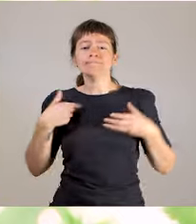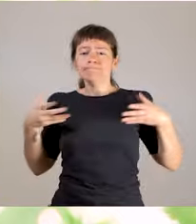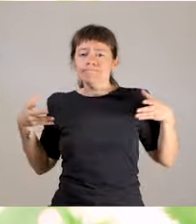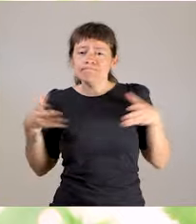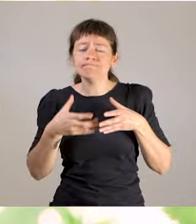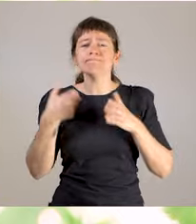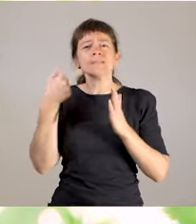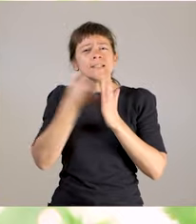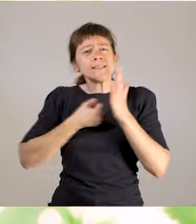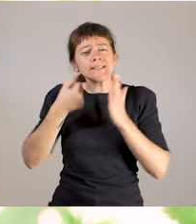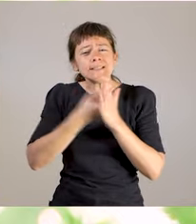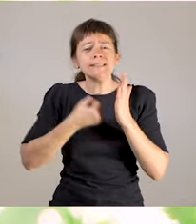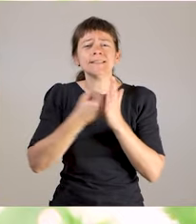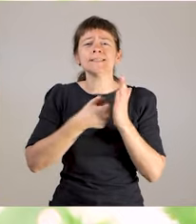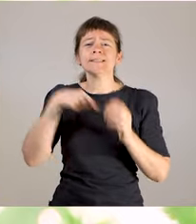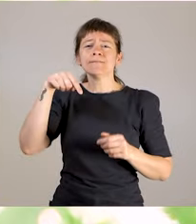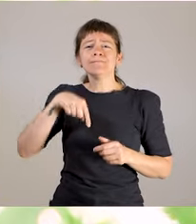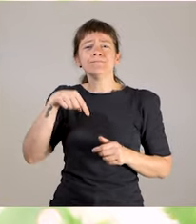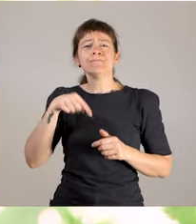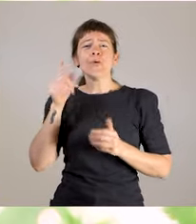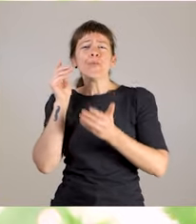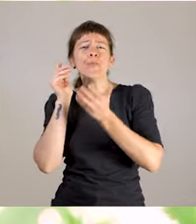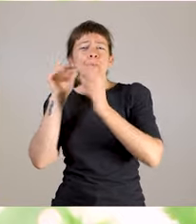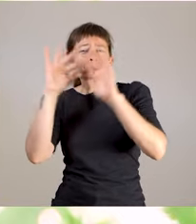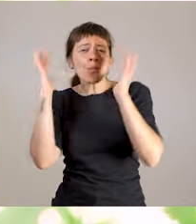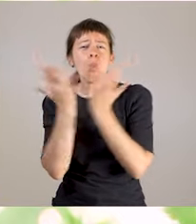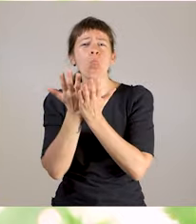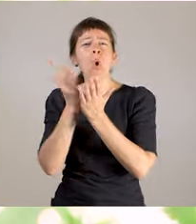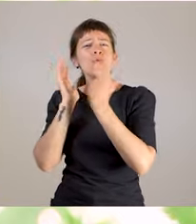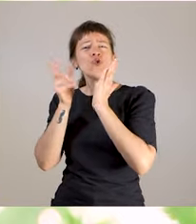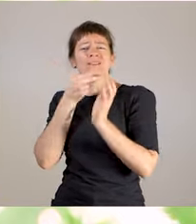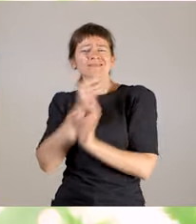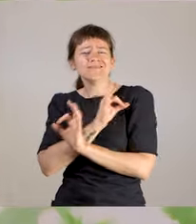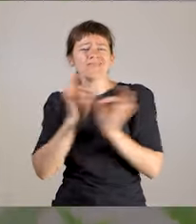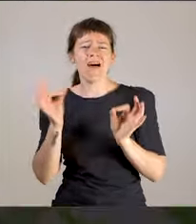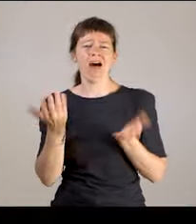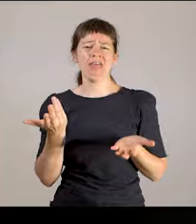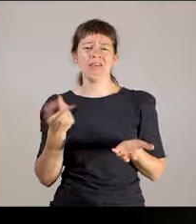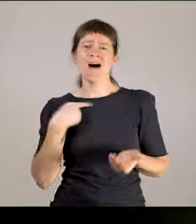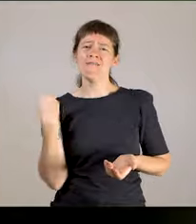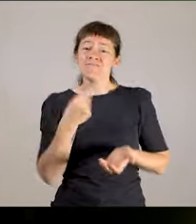intentamos este mundo sin violencia, nuestro caso, nuestro territorio sin violencia.